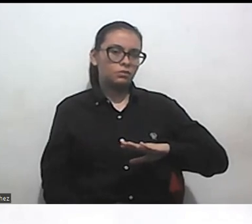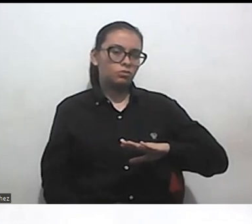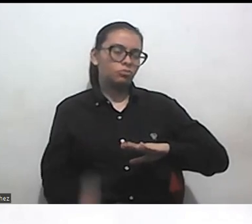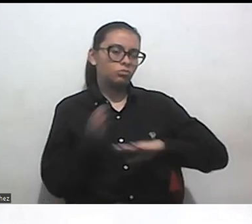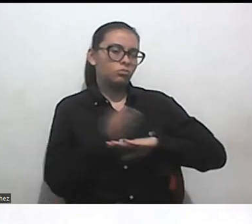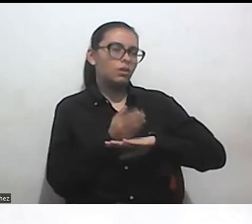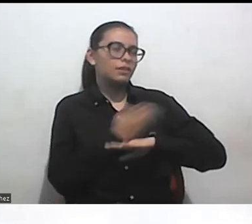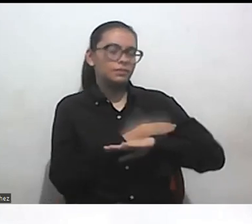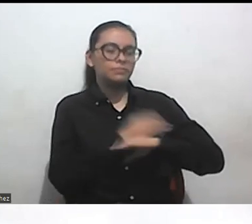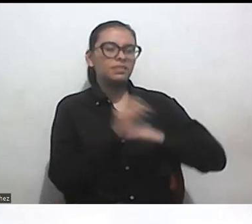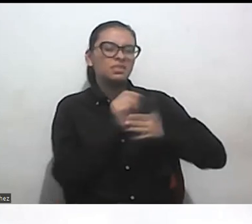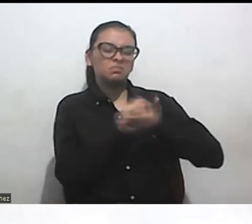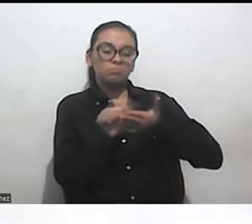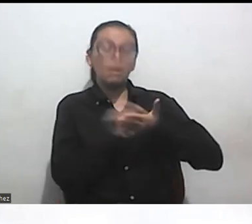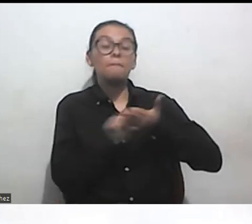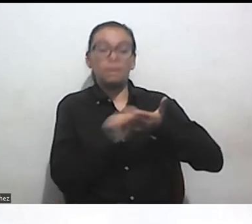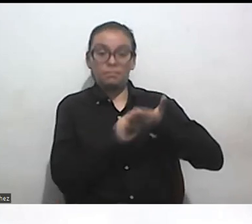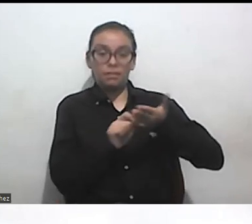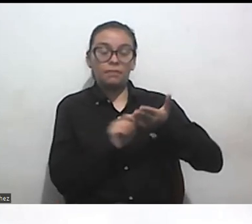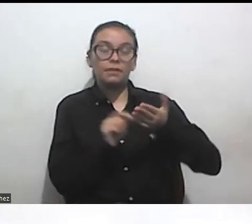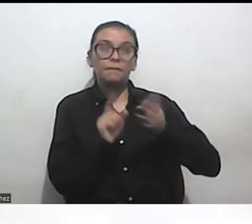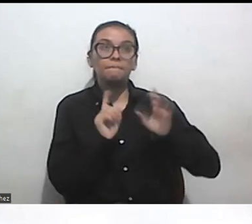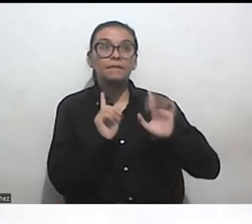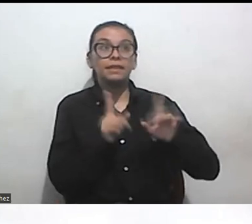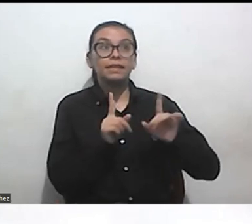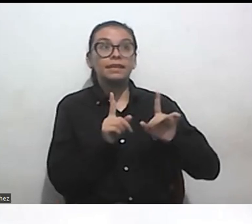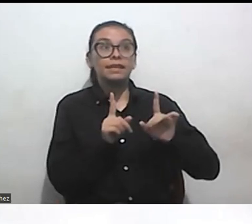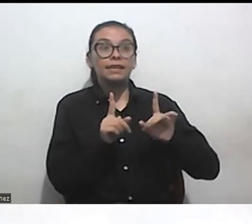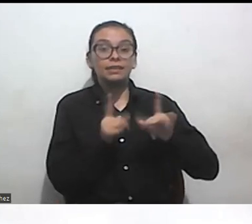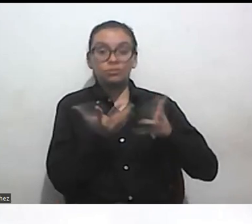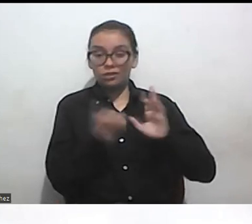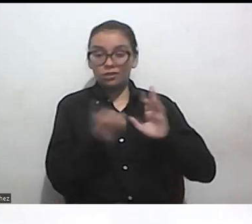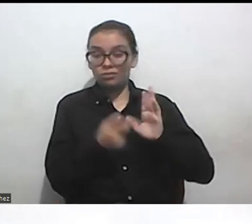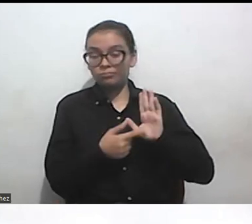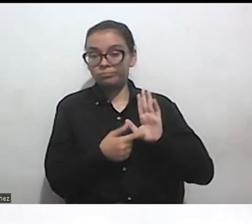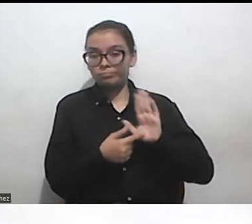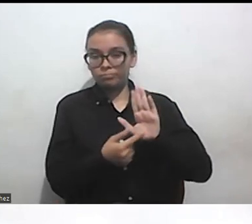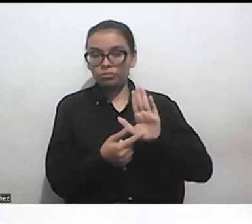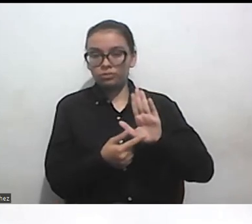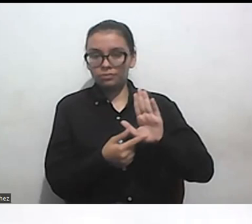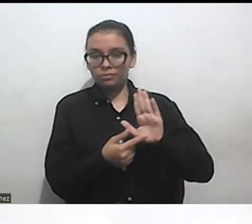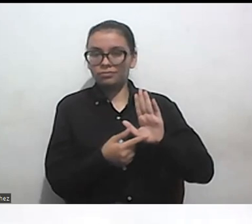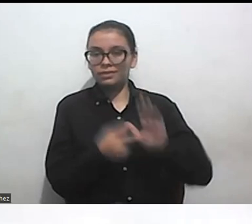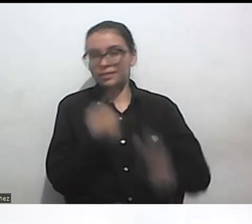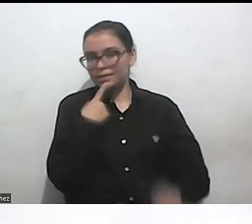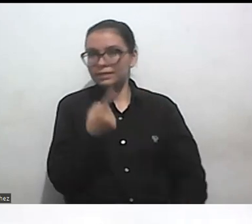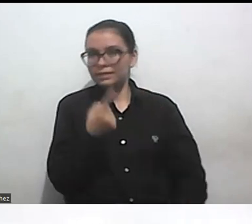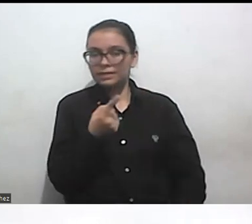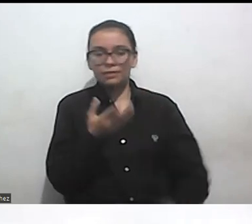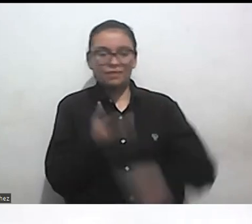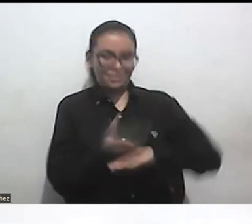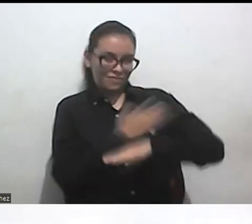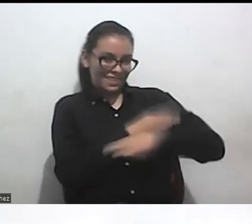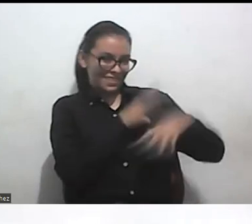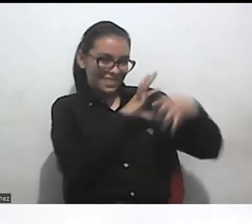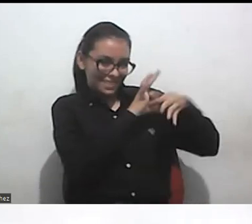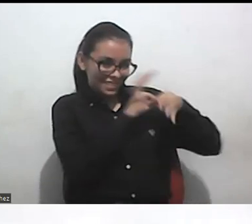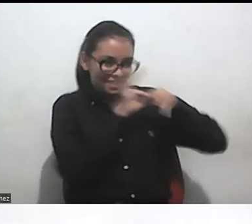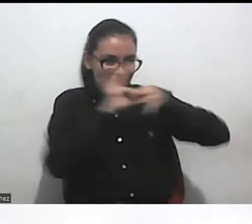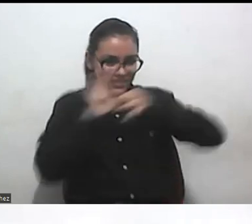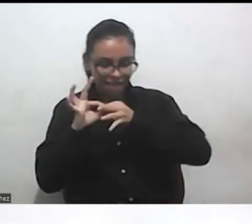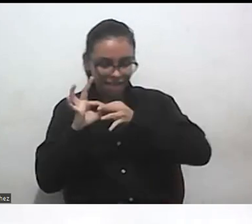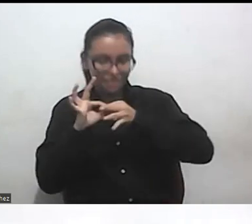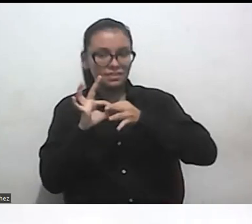y yo ahí quería mencionar por ejemplo ahorita que estaba para conectar con lo que ahorita estaba diciendo de